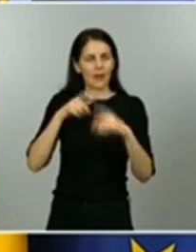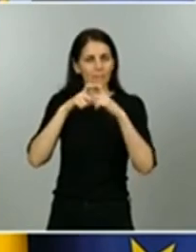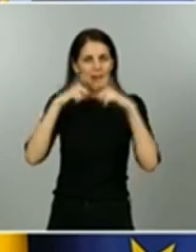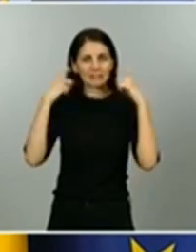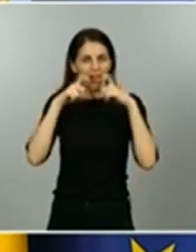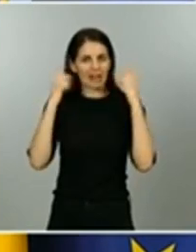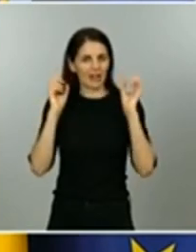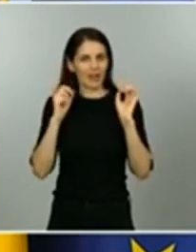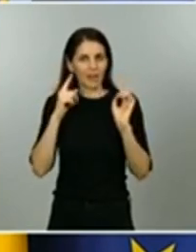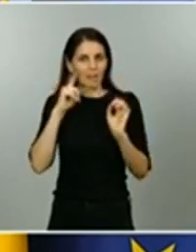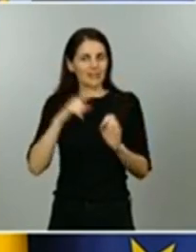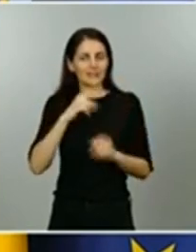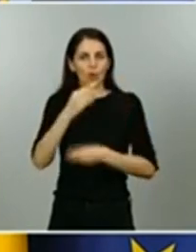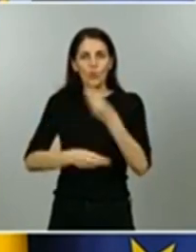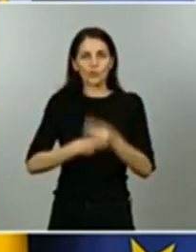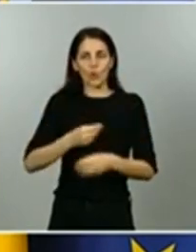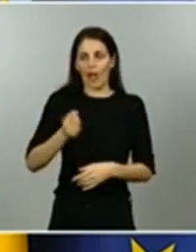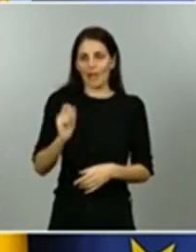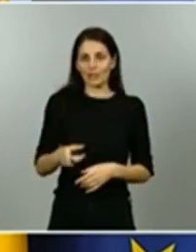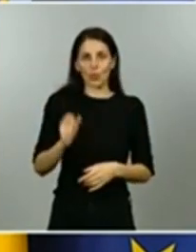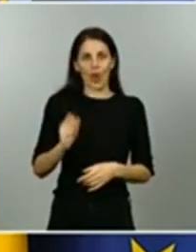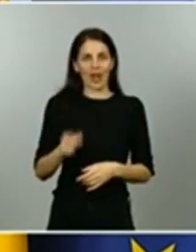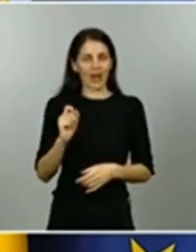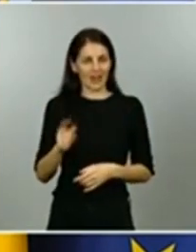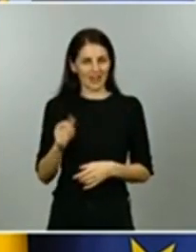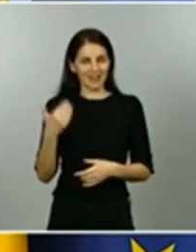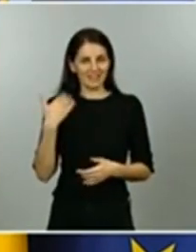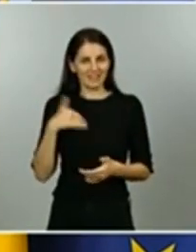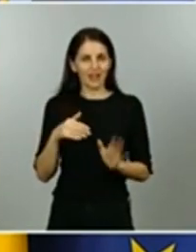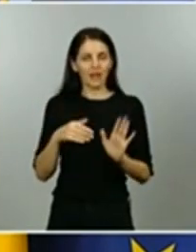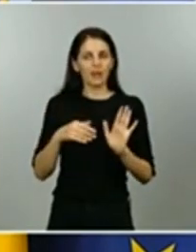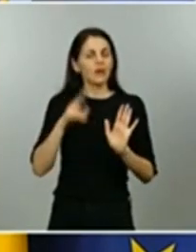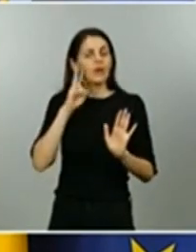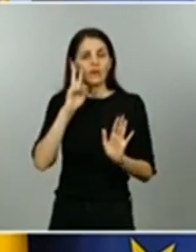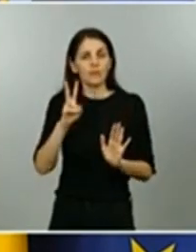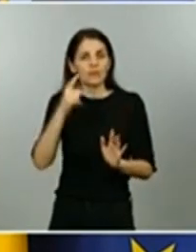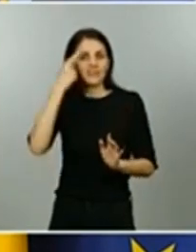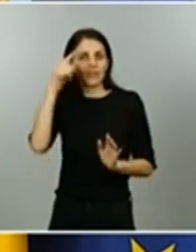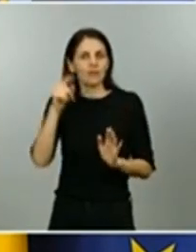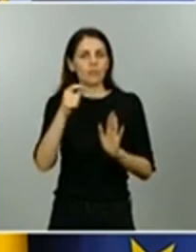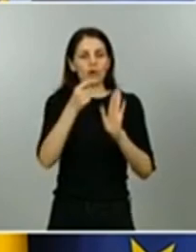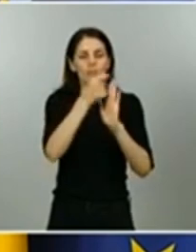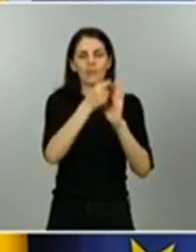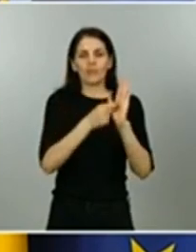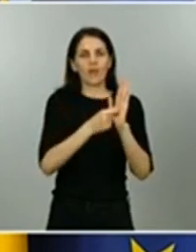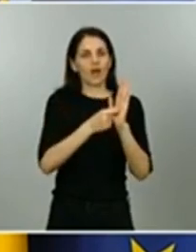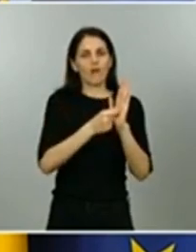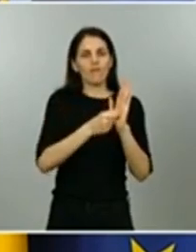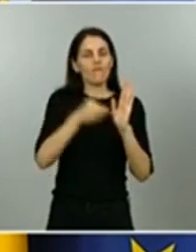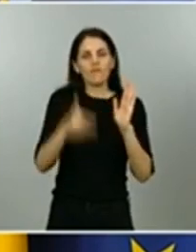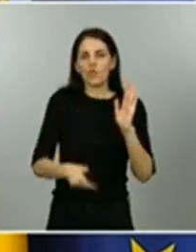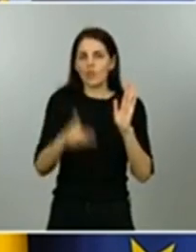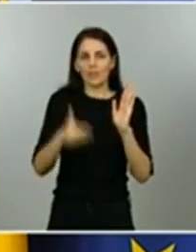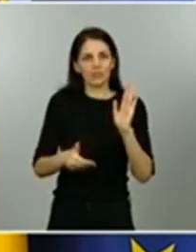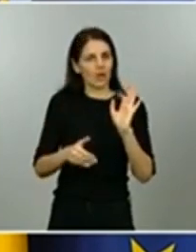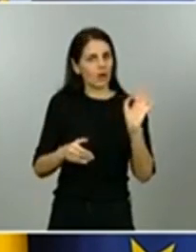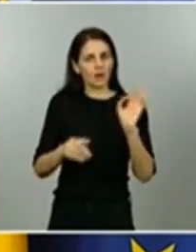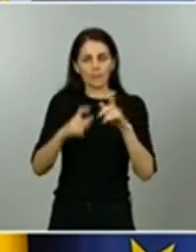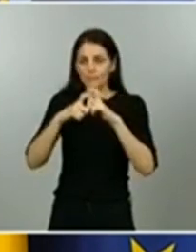habitual vamos entendiendo que es una de las medidas fundamentales para conseguir no dar ese paso atrás que tanto tememos